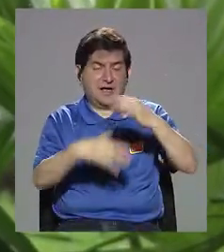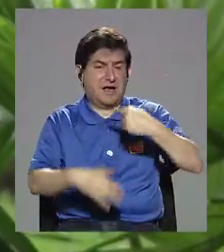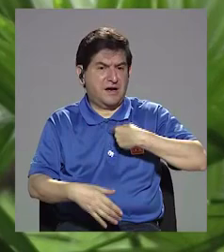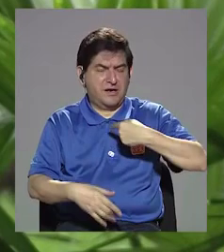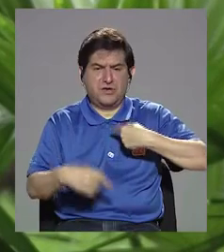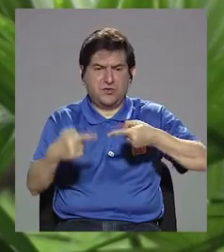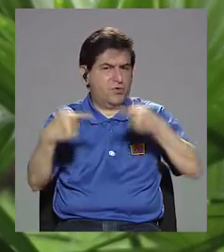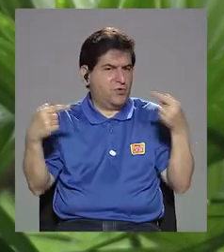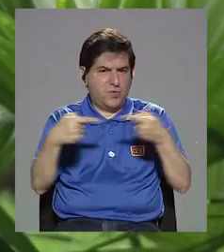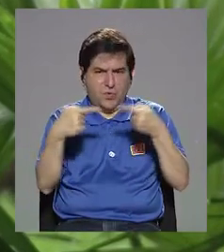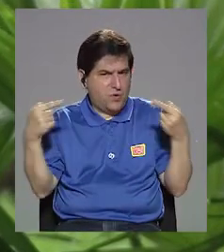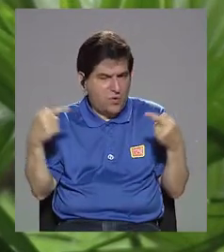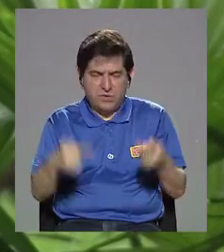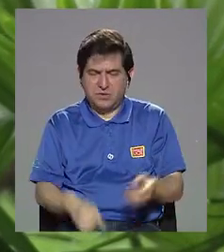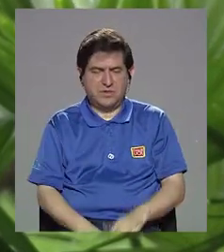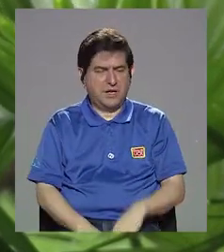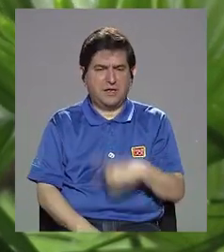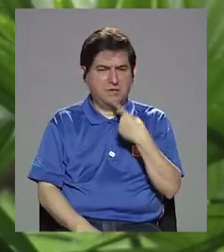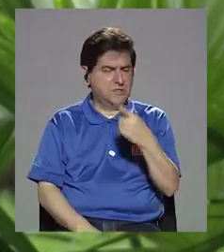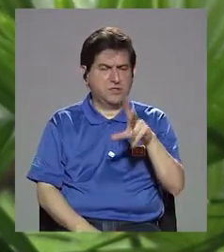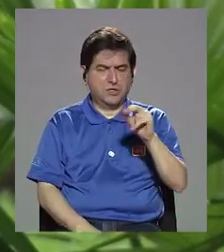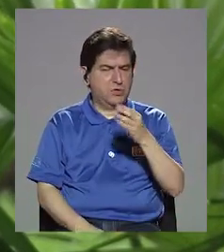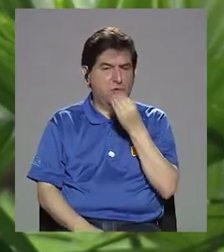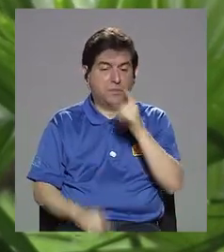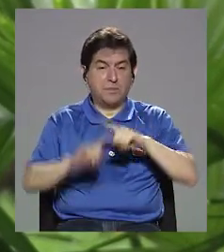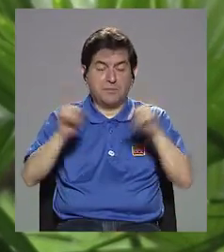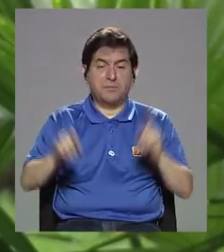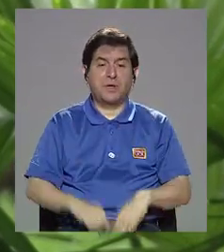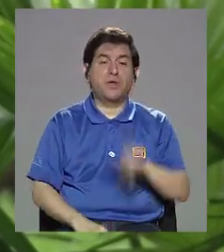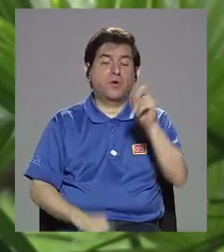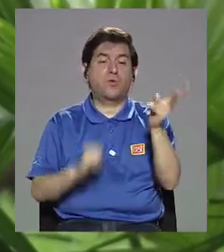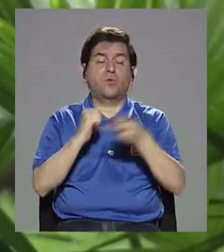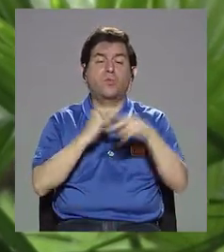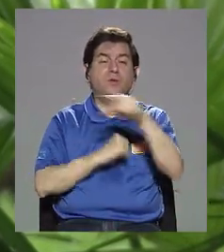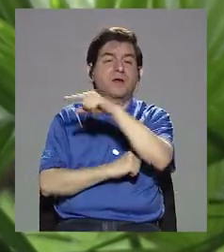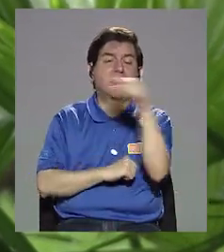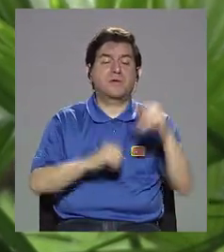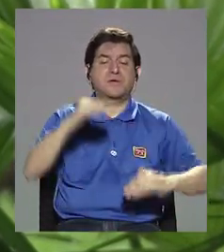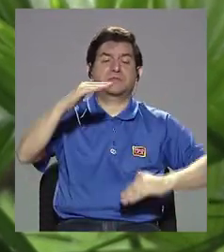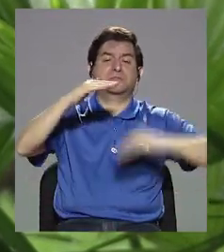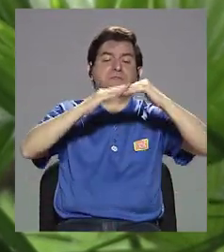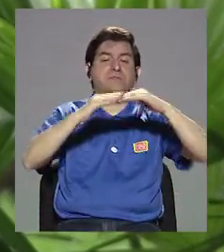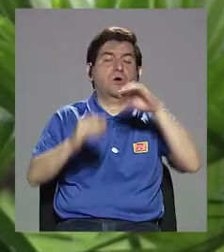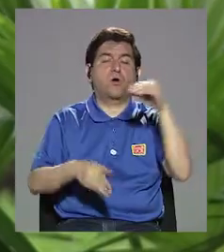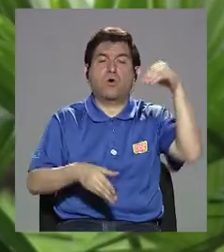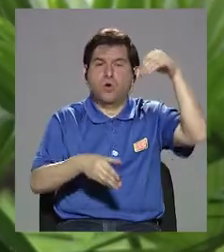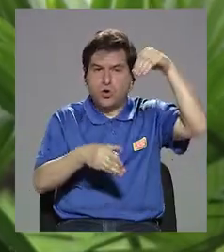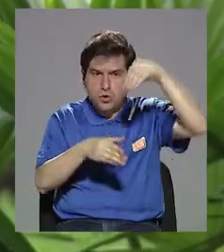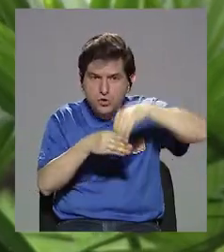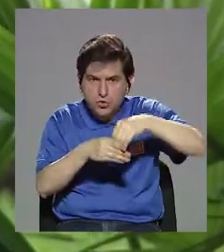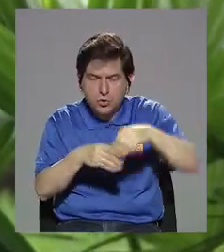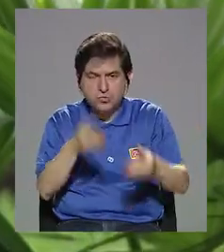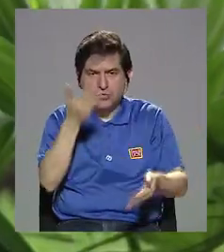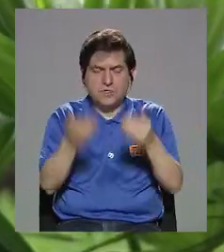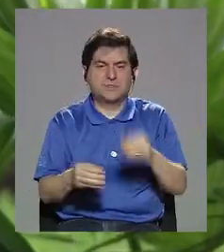de que la carne roja no se tiene que comer del todo, pero máximo una vez por semana o introducirla un poquito para dar sabor en un